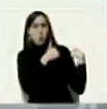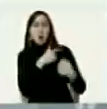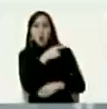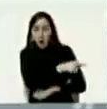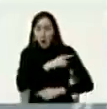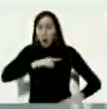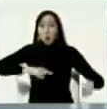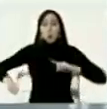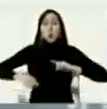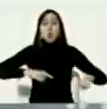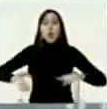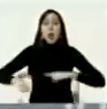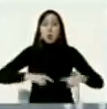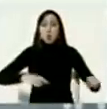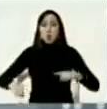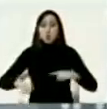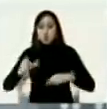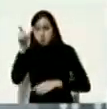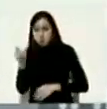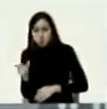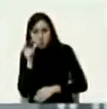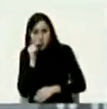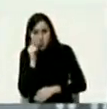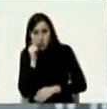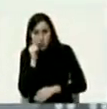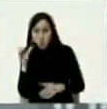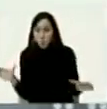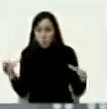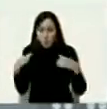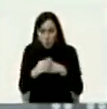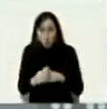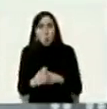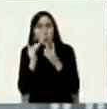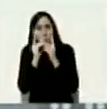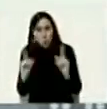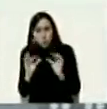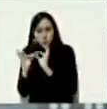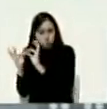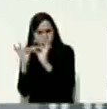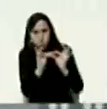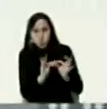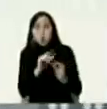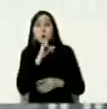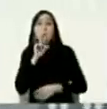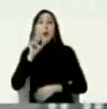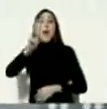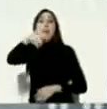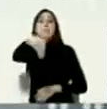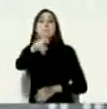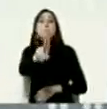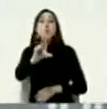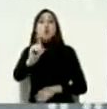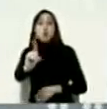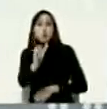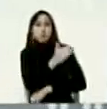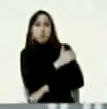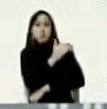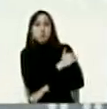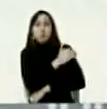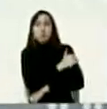coordinador de la mesa de la unidad democrática la MUT autodenominada MUT